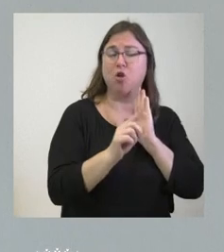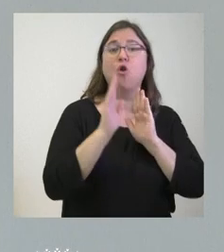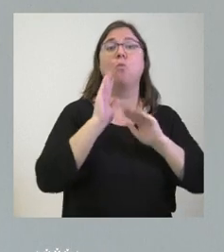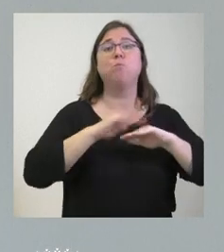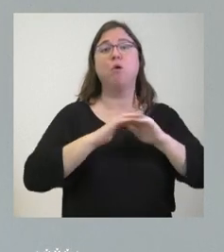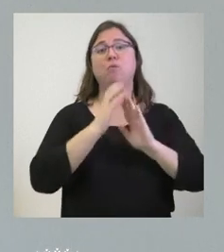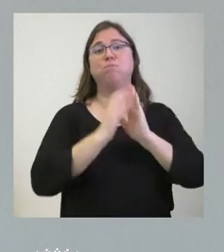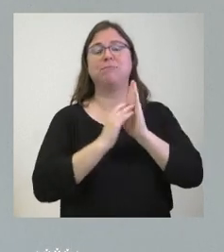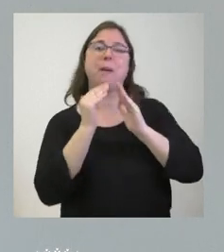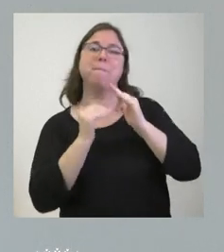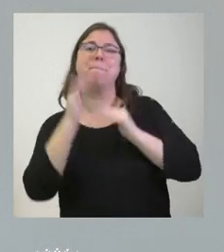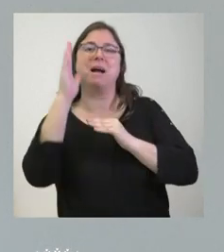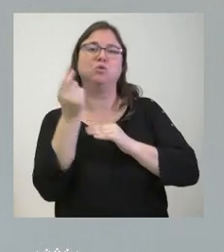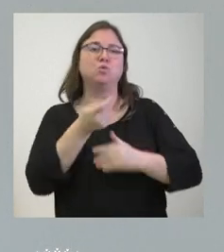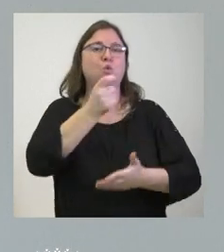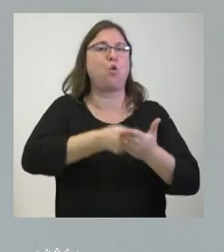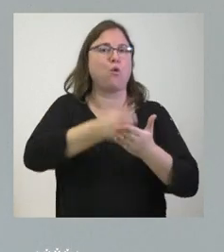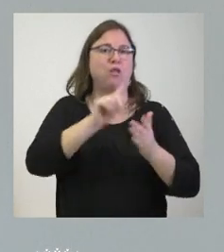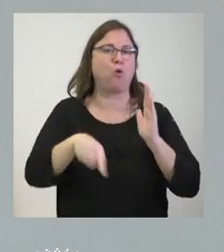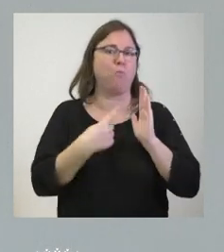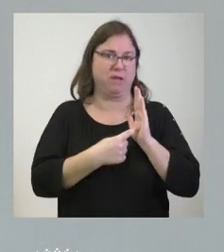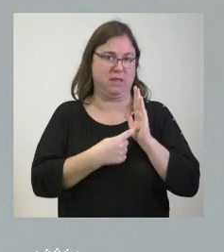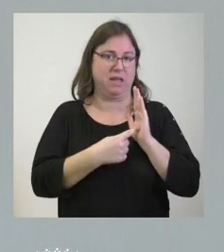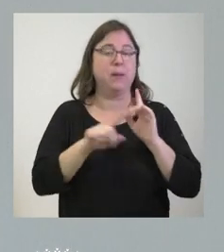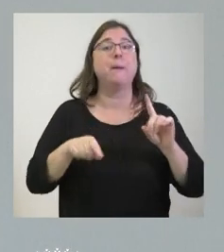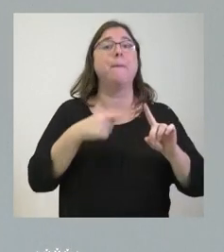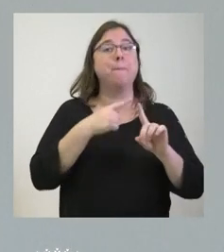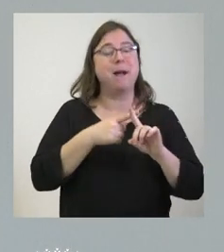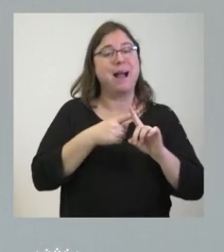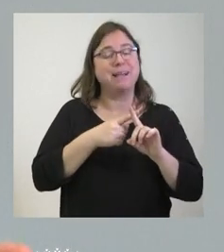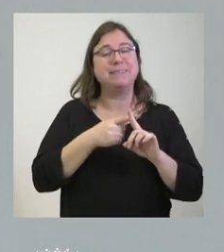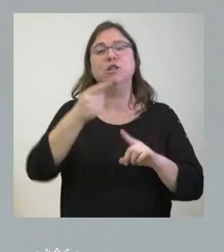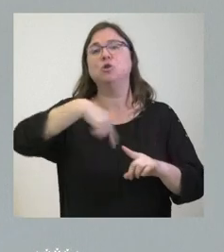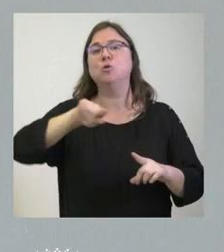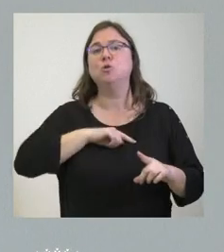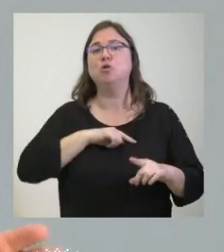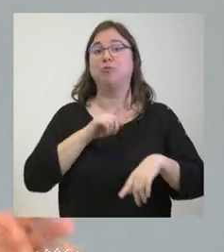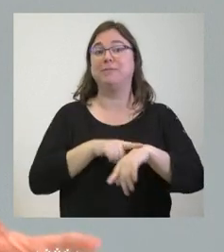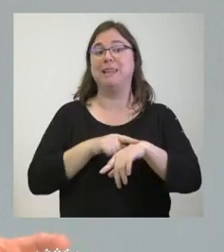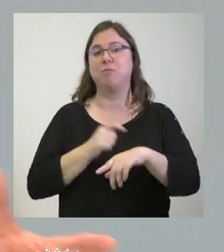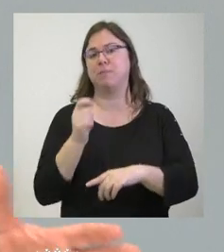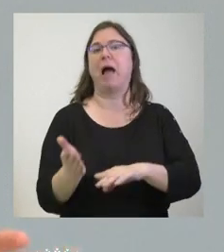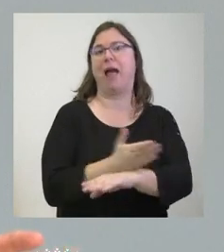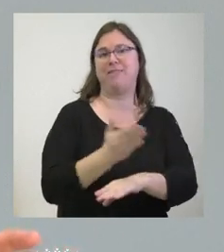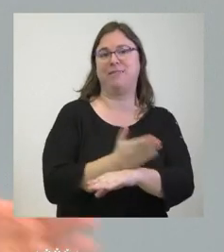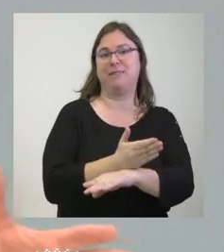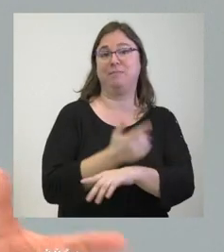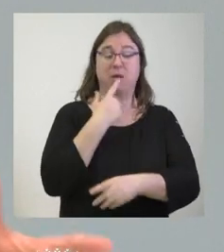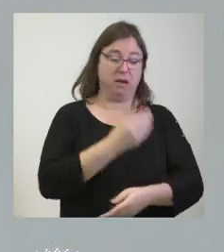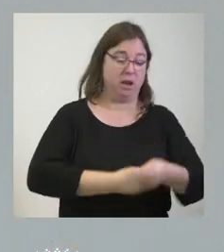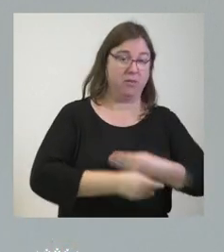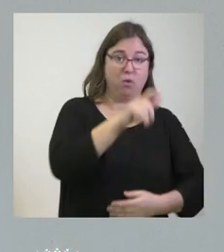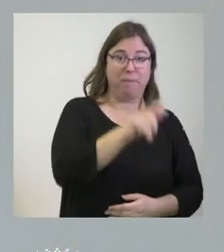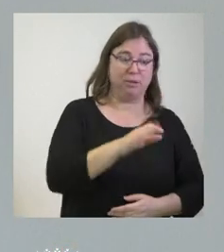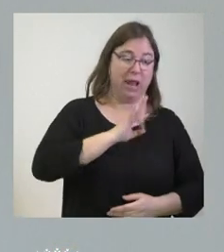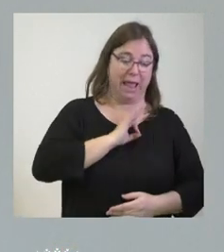el nivel de su cuota íntegra y en todo caso también estamos adelantando la ayuda en el tiempo ahora una persona que ha nacido en Castilla y León